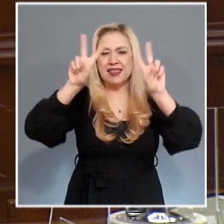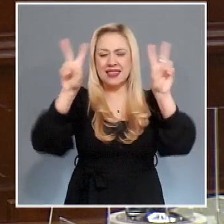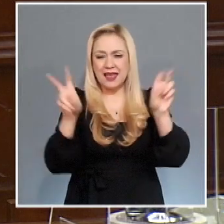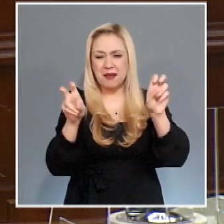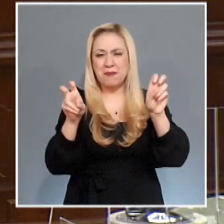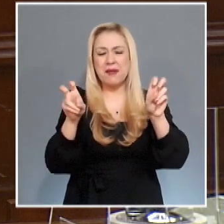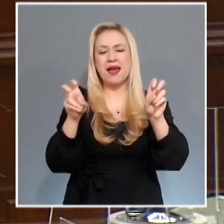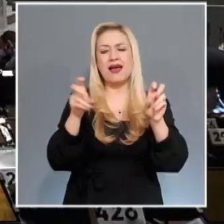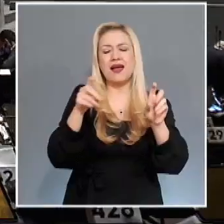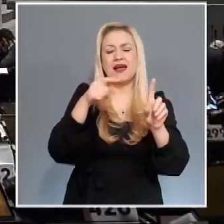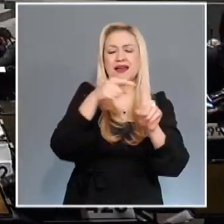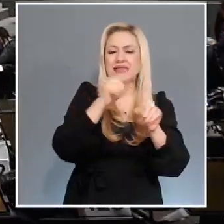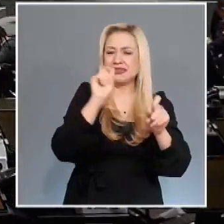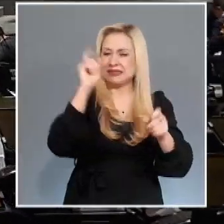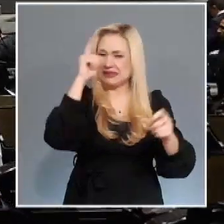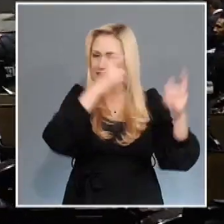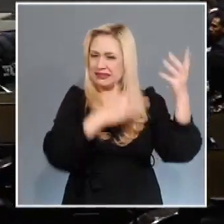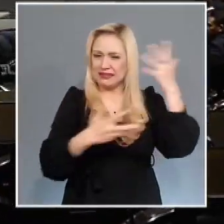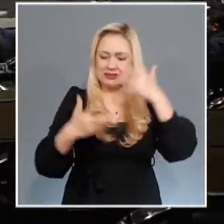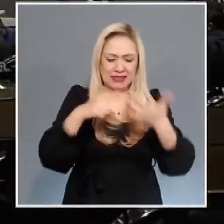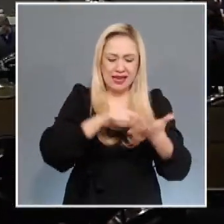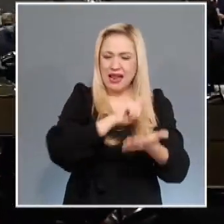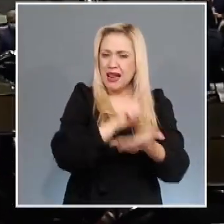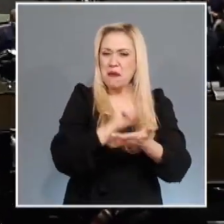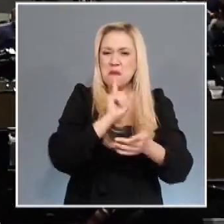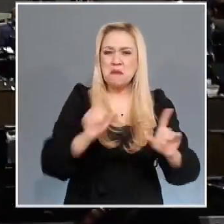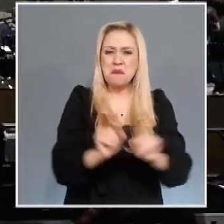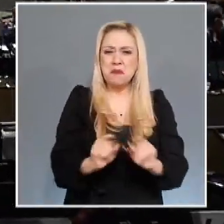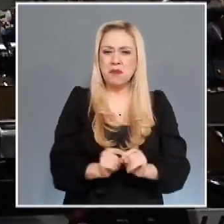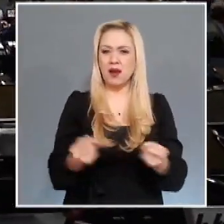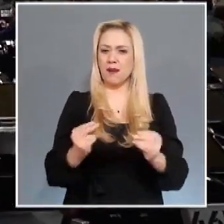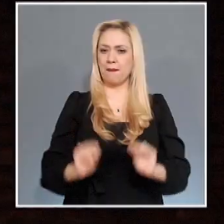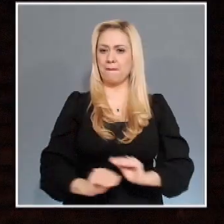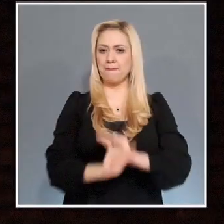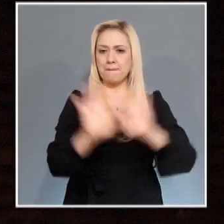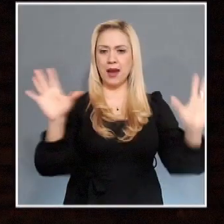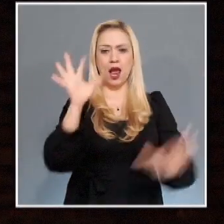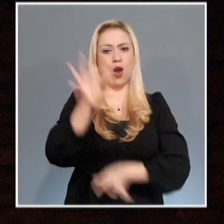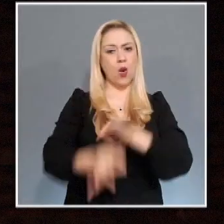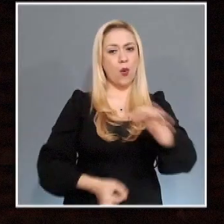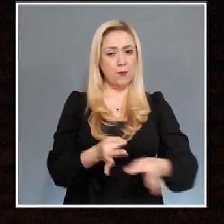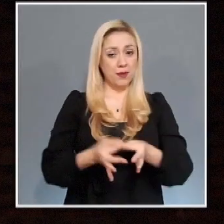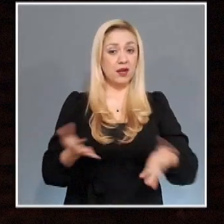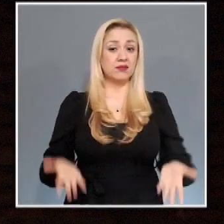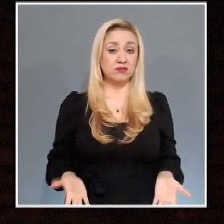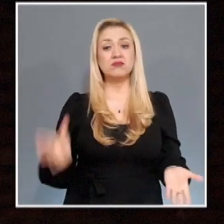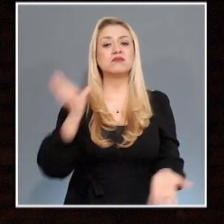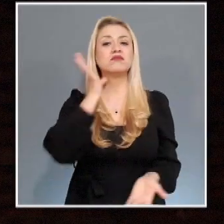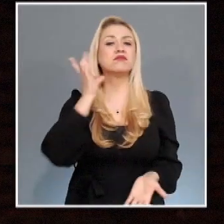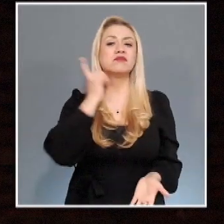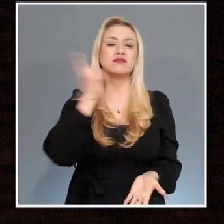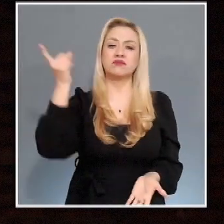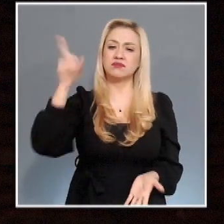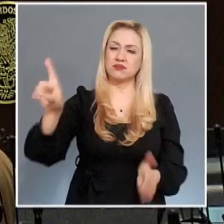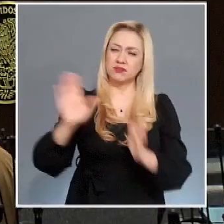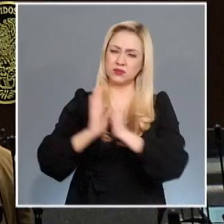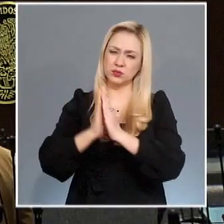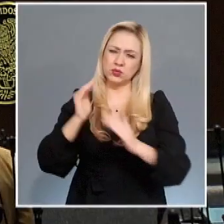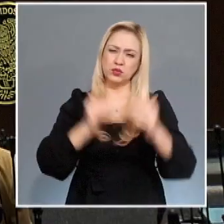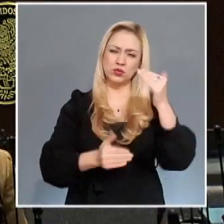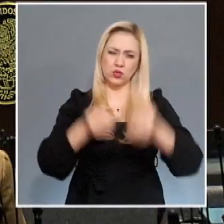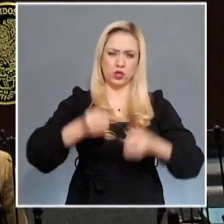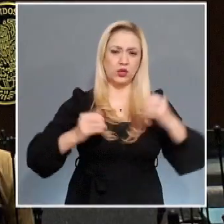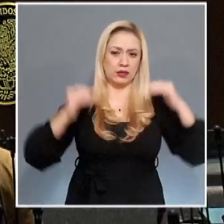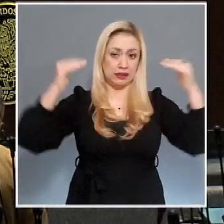el mandato constitucional. El Pleno ordenó al Congreso de la Unión legislar dentro de los dos periodos ordinarios de sesiones